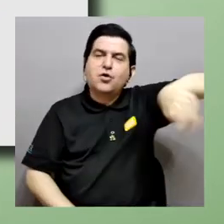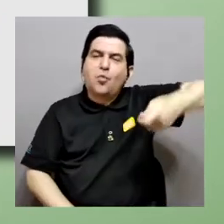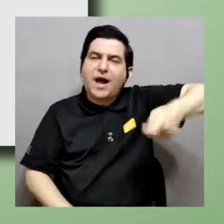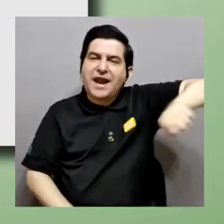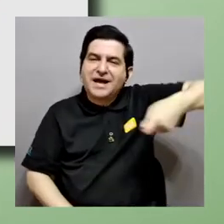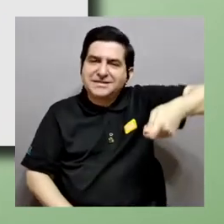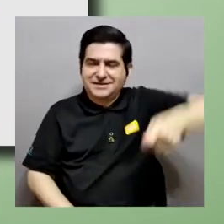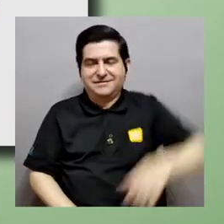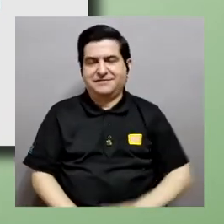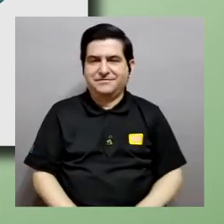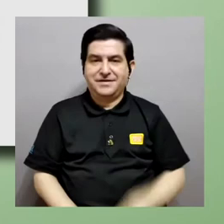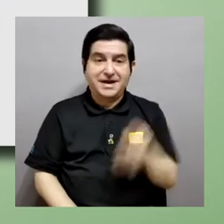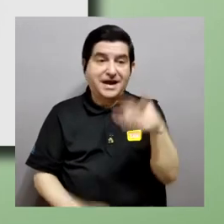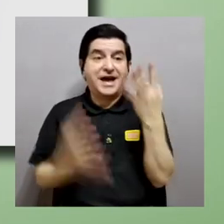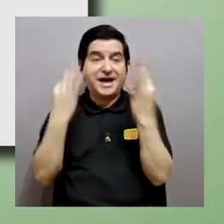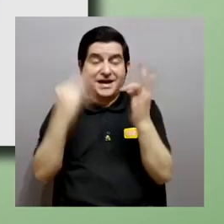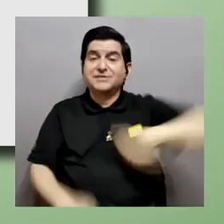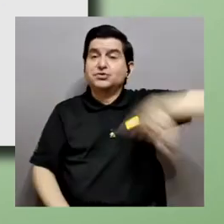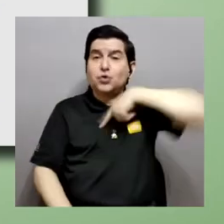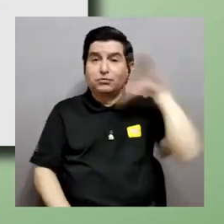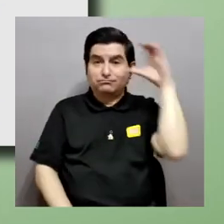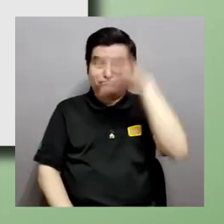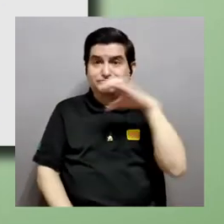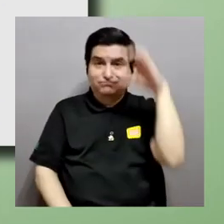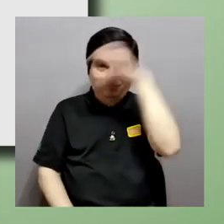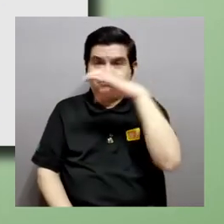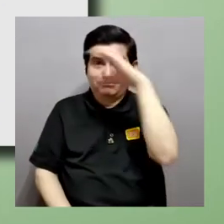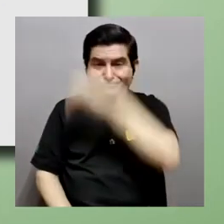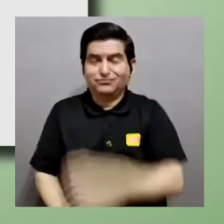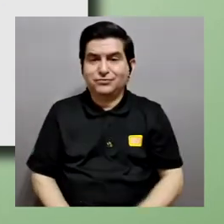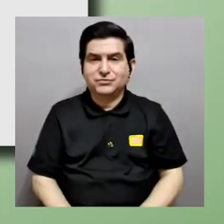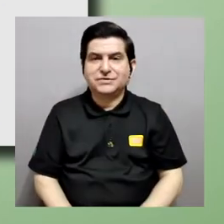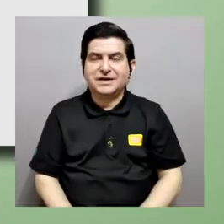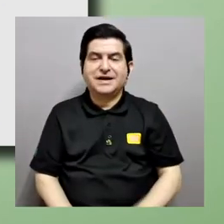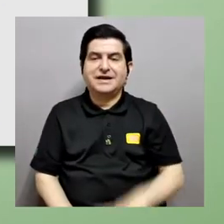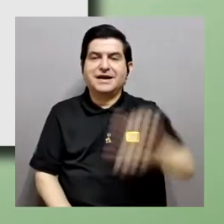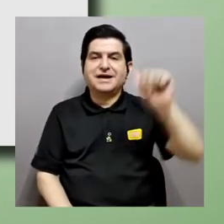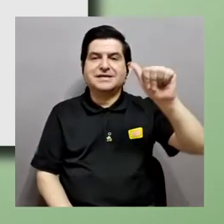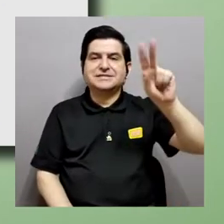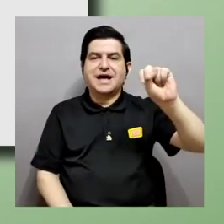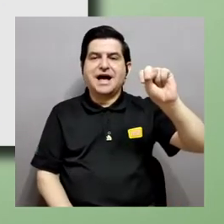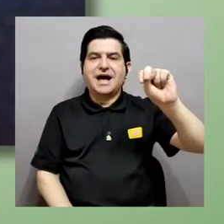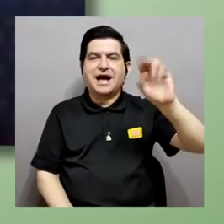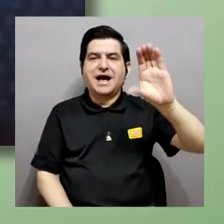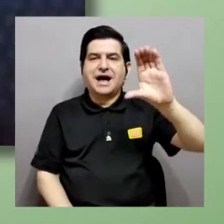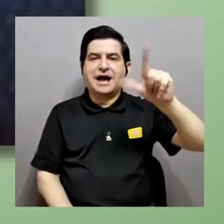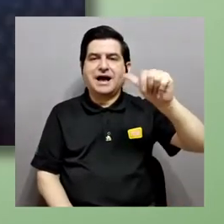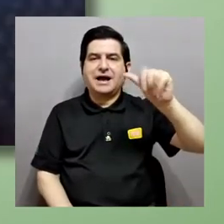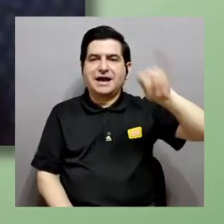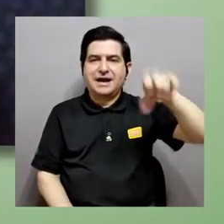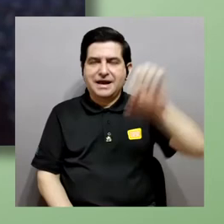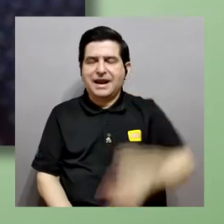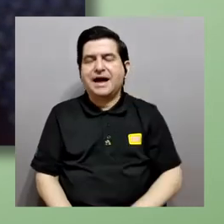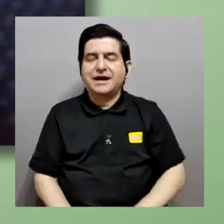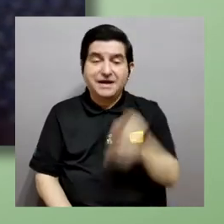lo que andamos buscando en la parte de anclaje molecular, ¿verdad? Que, como les digo, es como jugar un Lego 3D.